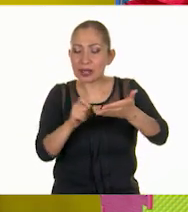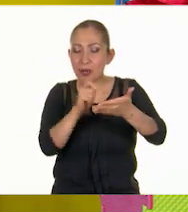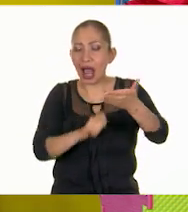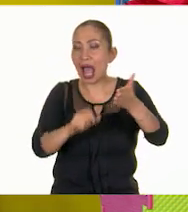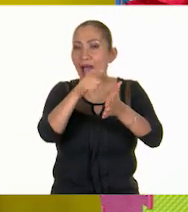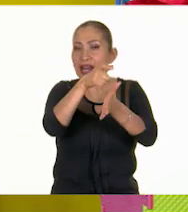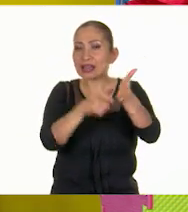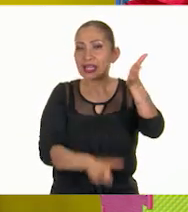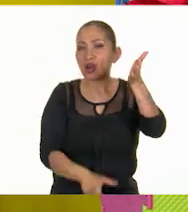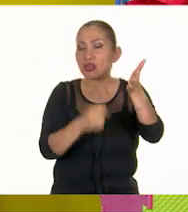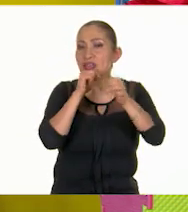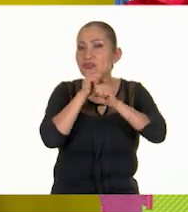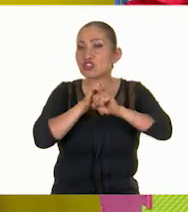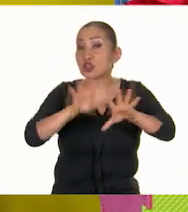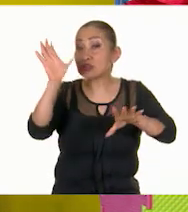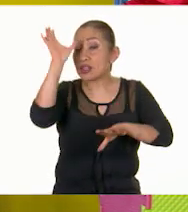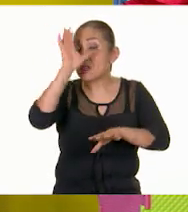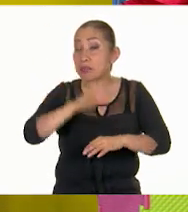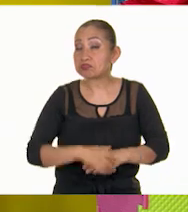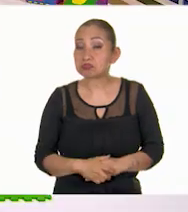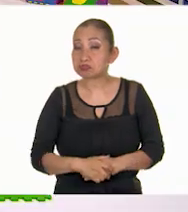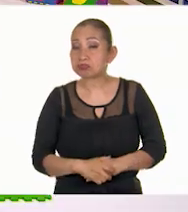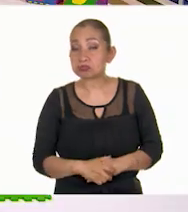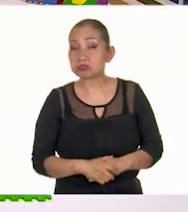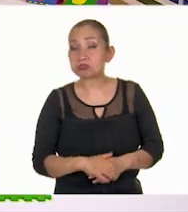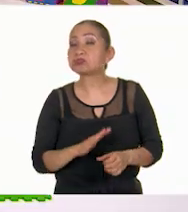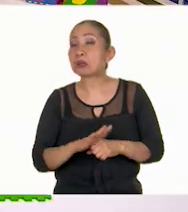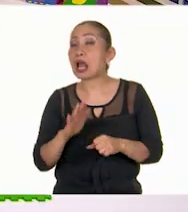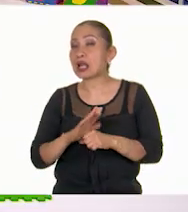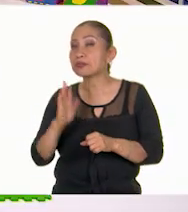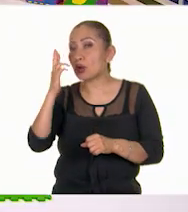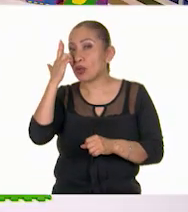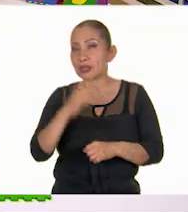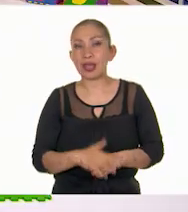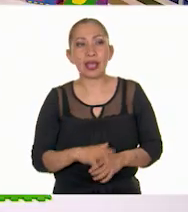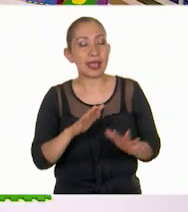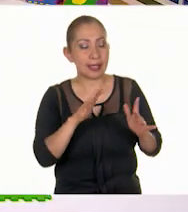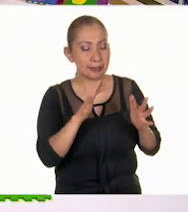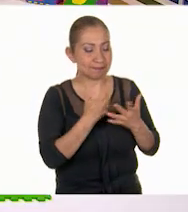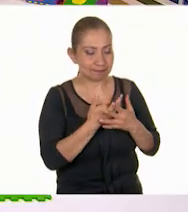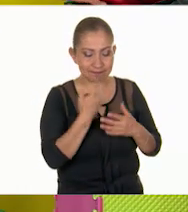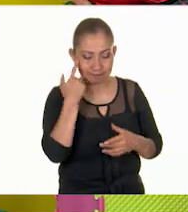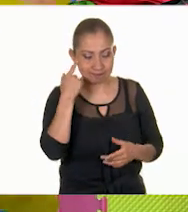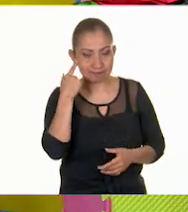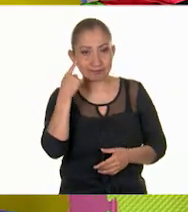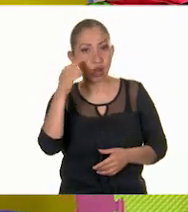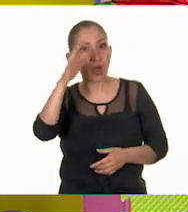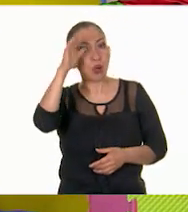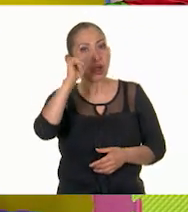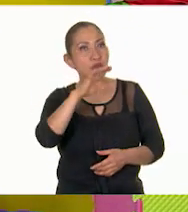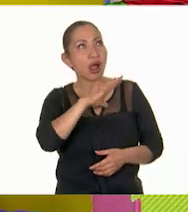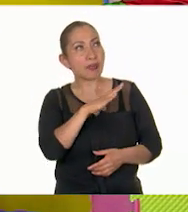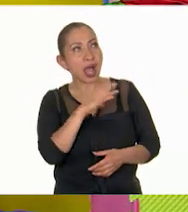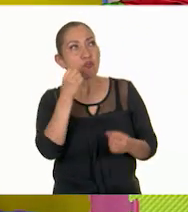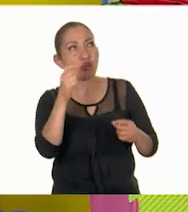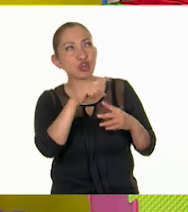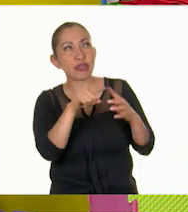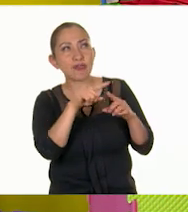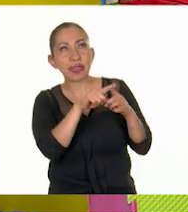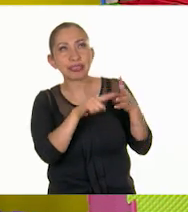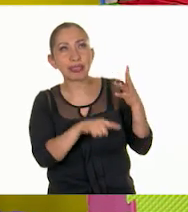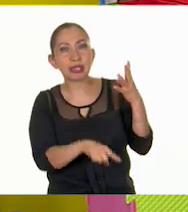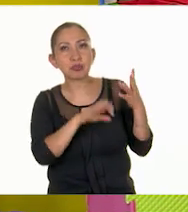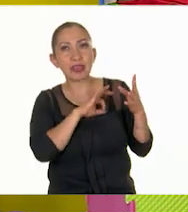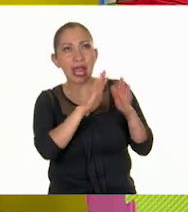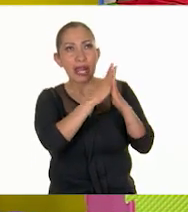artículo de divulgación científica? ¿Cuáles, Mariana? ¿De cuáles te acuerdas? Pues me acuerdo que había muchas, pero pueden ser